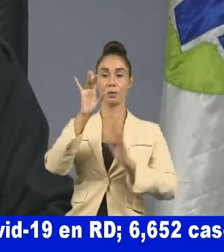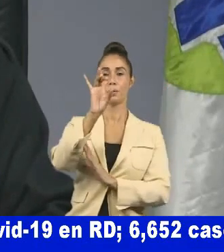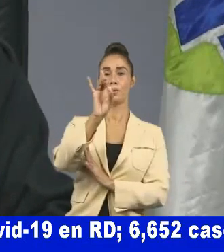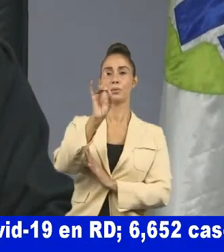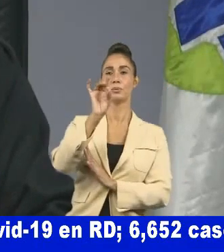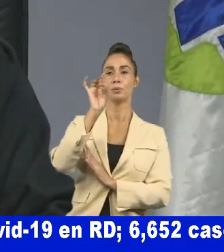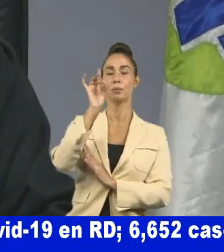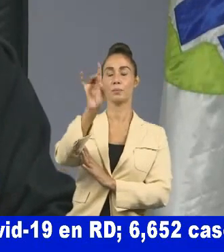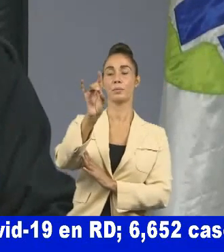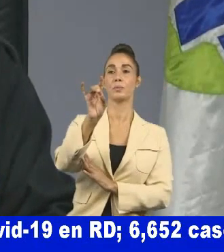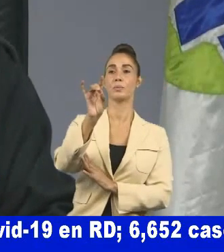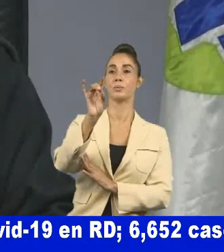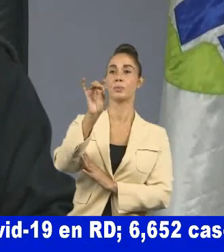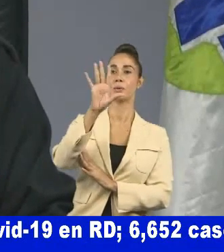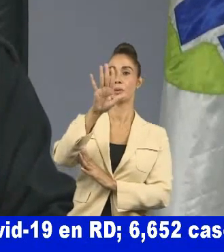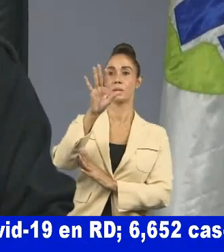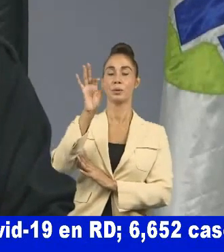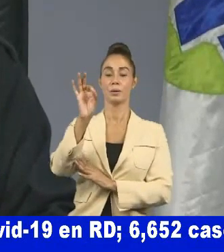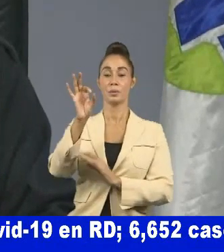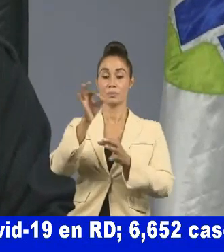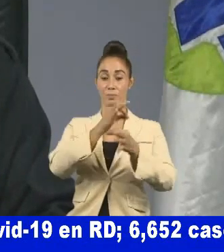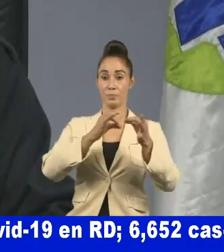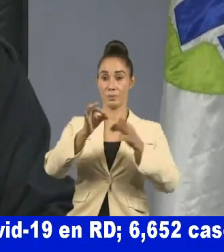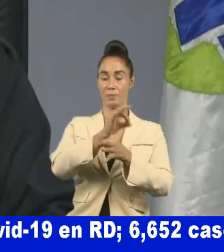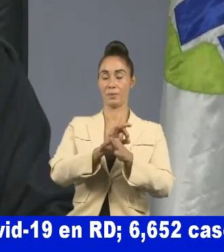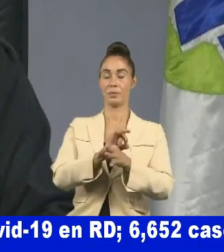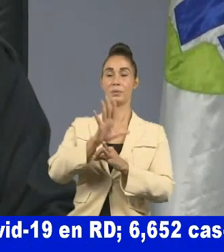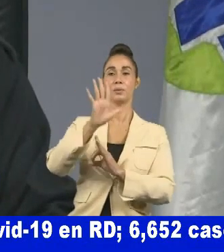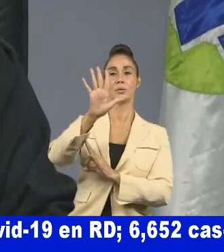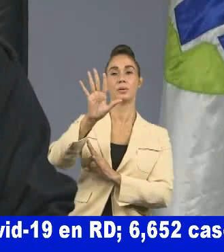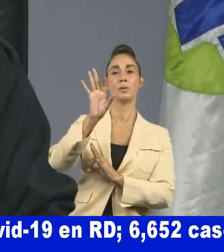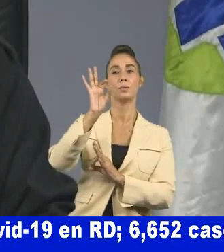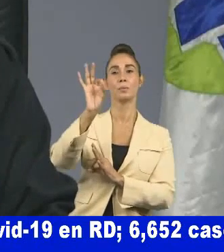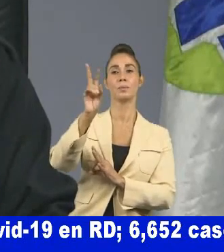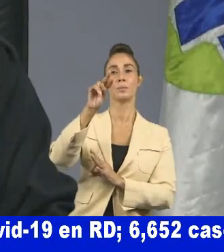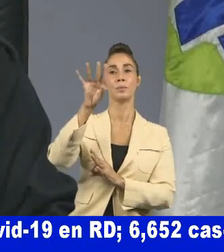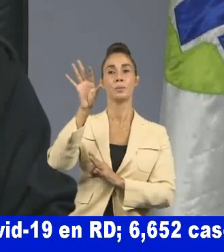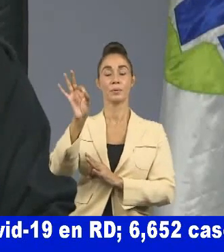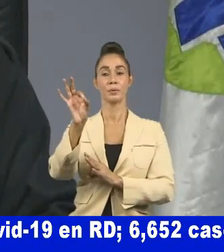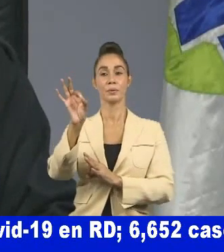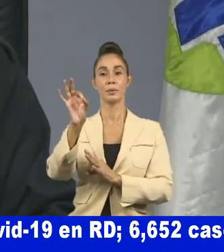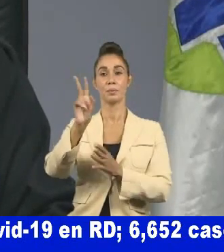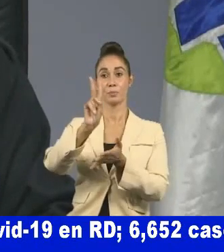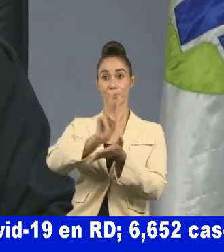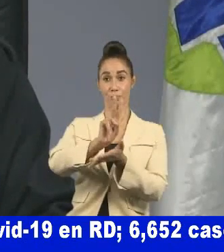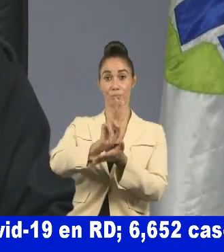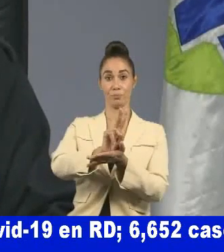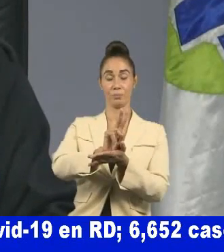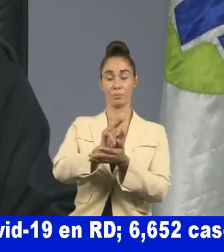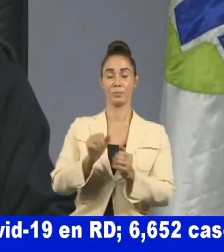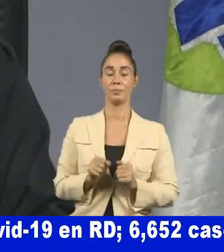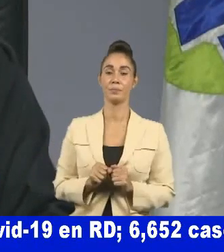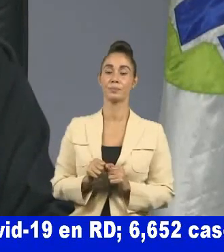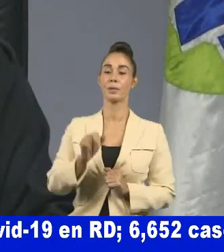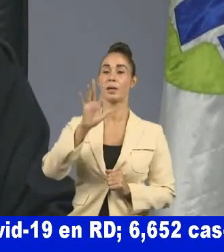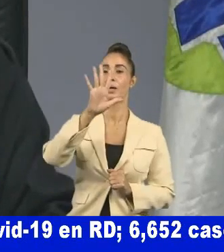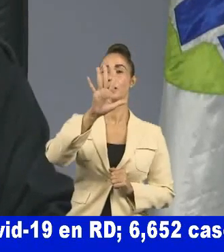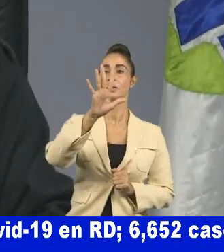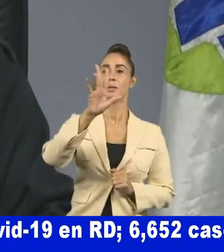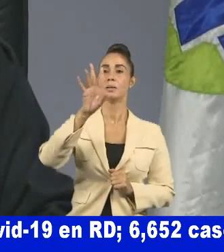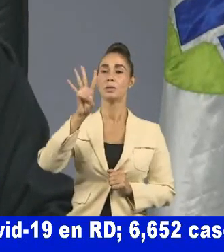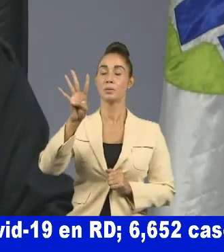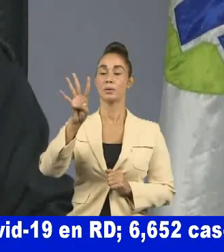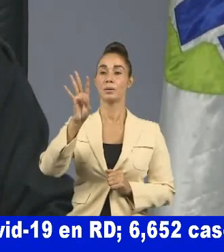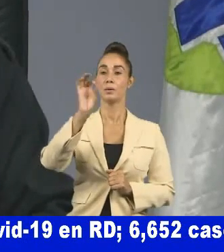en Duarte y 5.29 en La Vega El 54.12